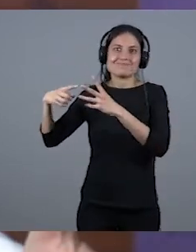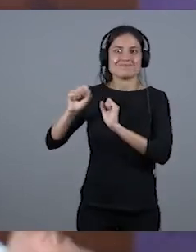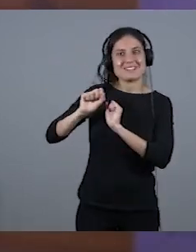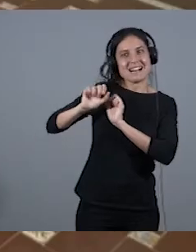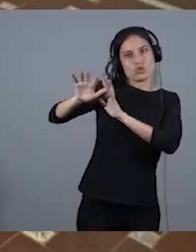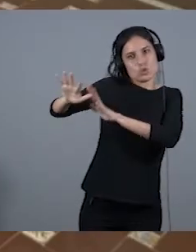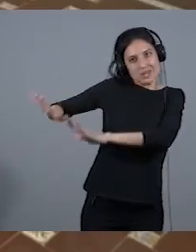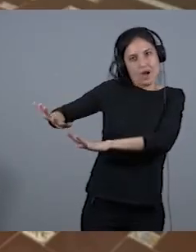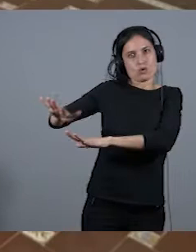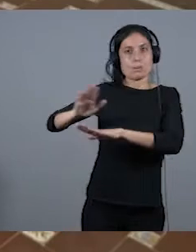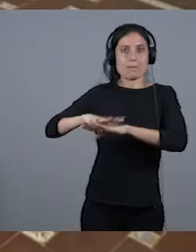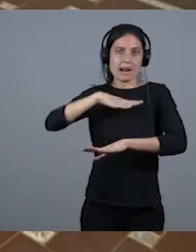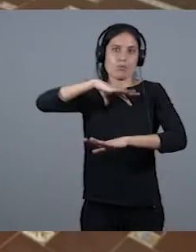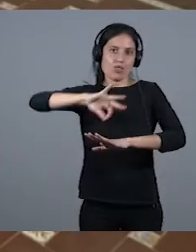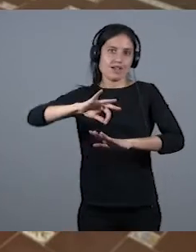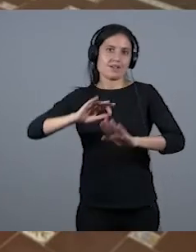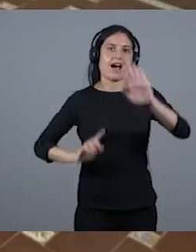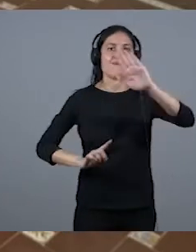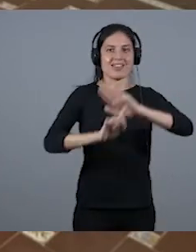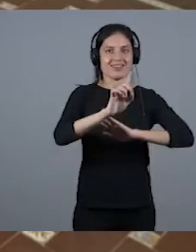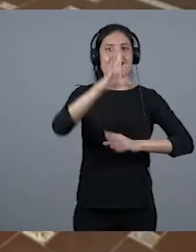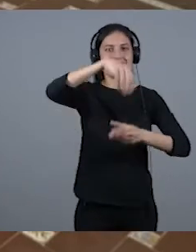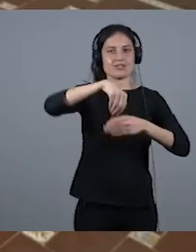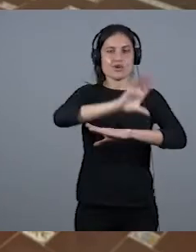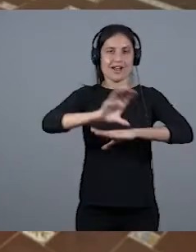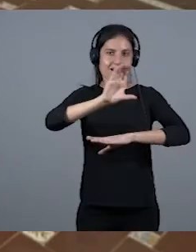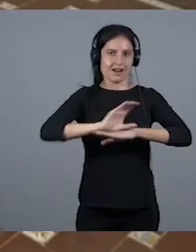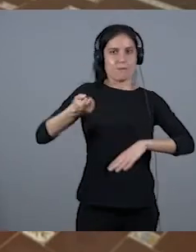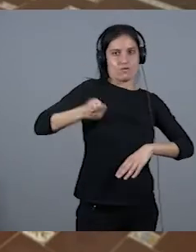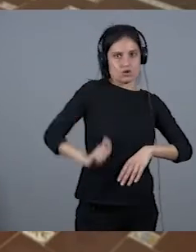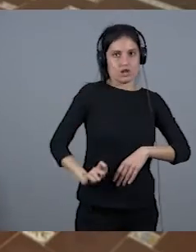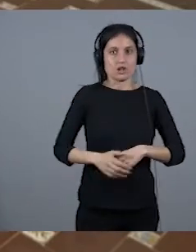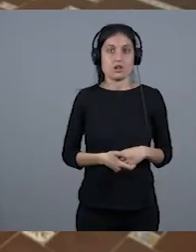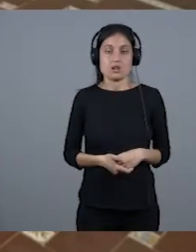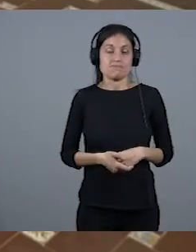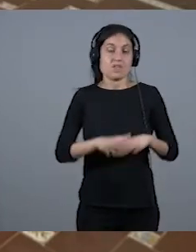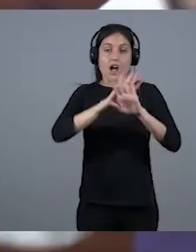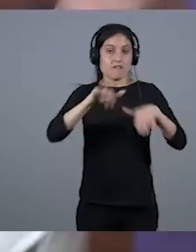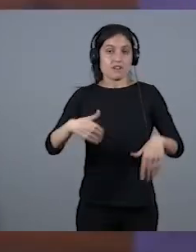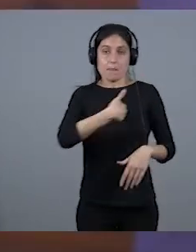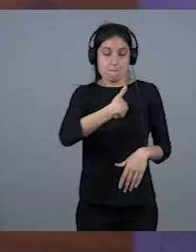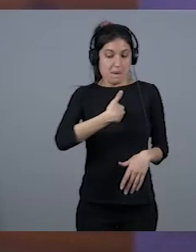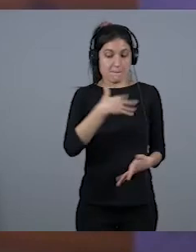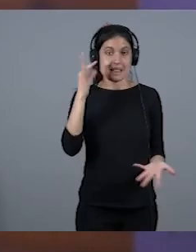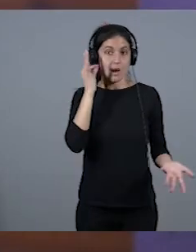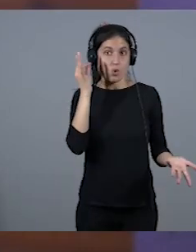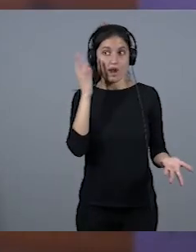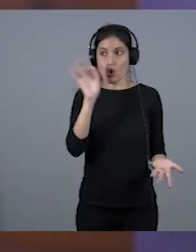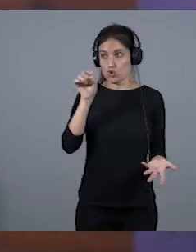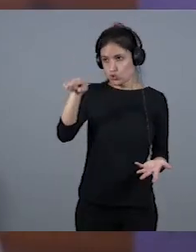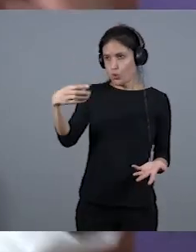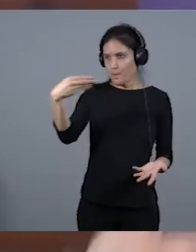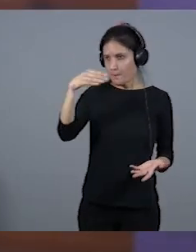poder seguir evolucionando en nuestras carreras profesionales. Con lo cual, al final, el papel de la mujer, o lo que tú decías, Bea,